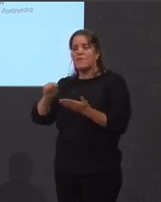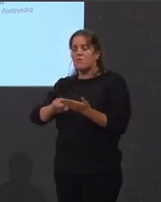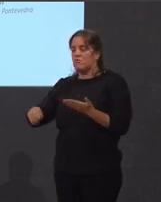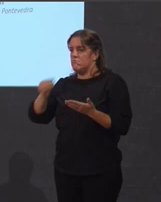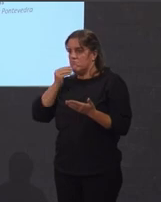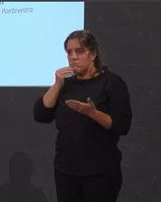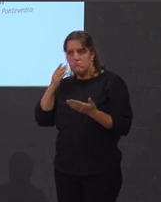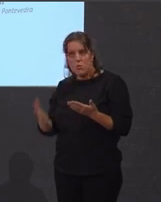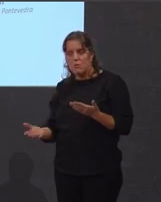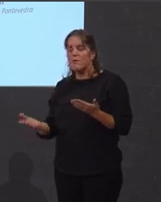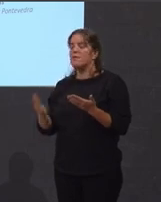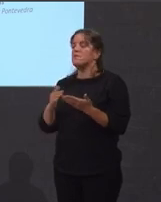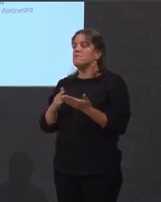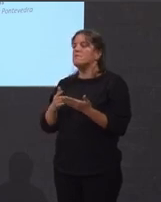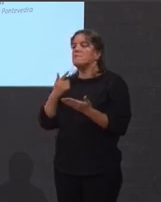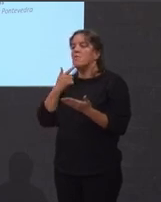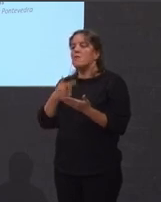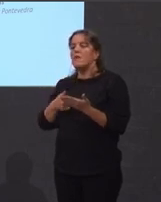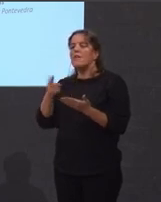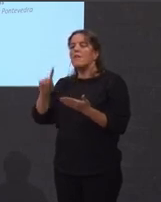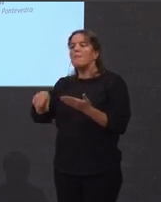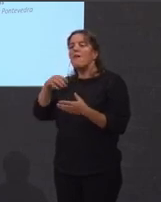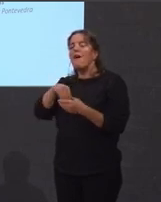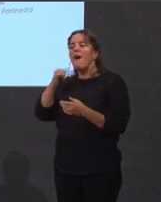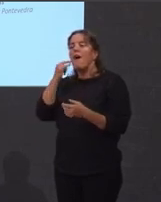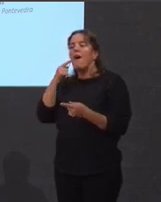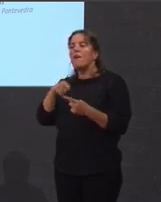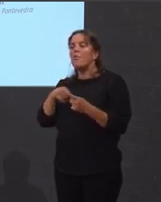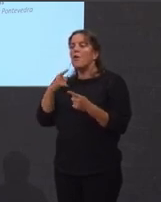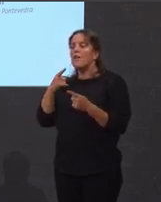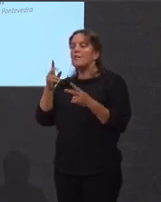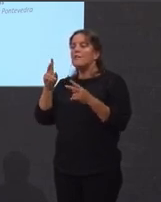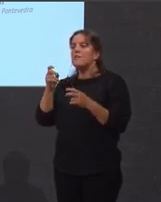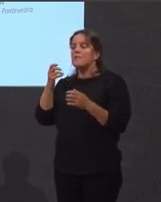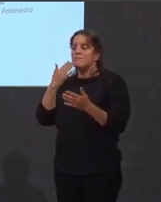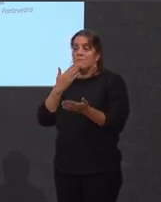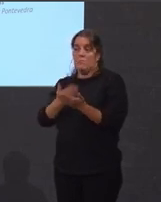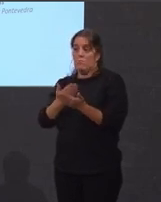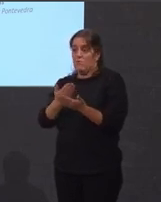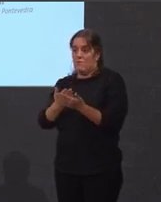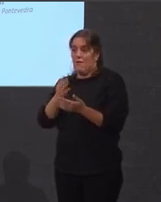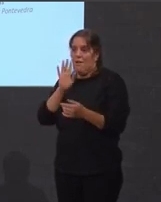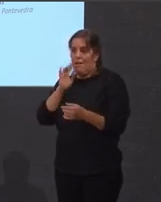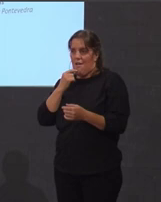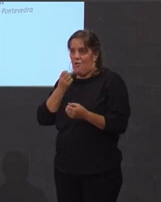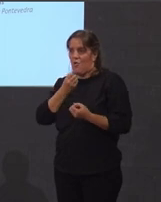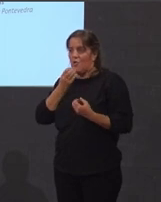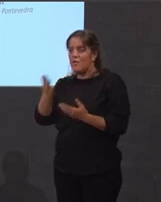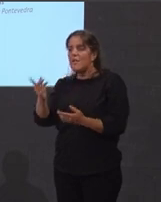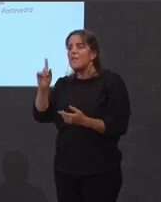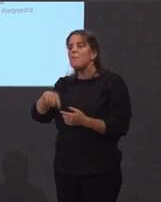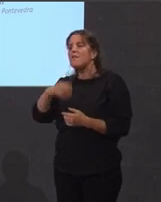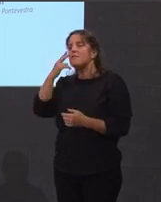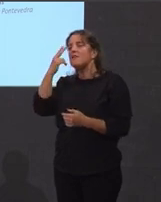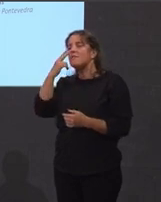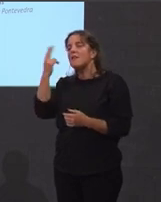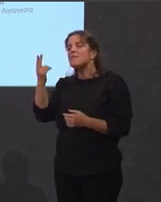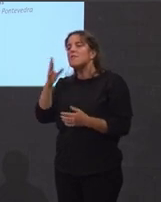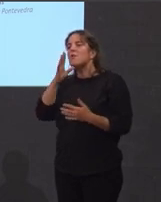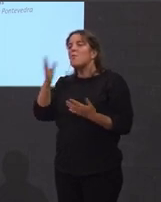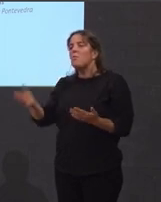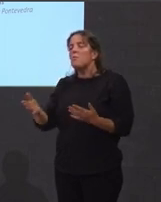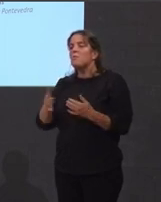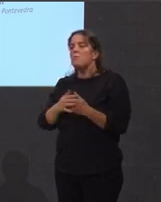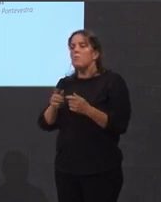e de amosar todo iso que lle estaba comentando, tamén pareceme moi interesante por como